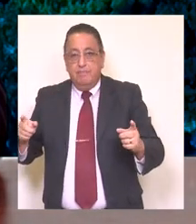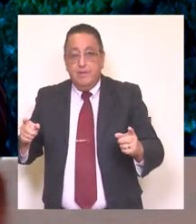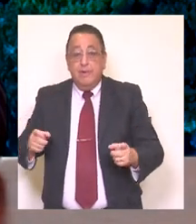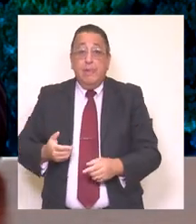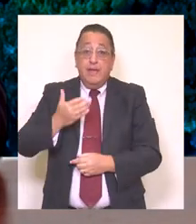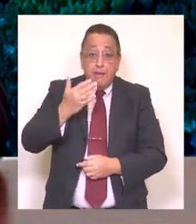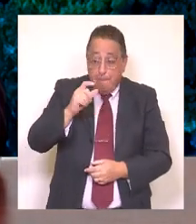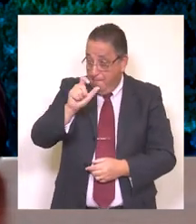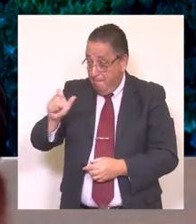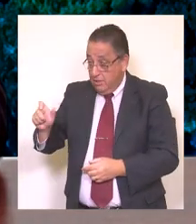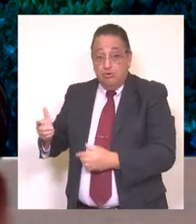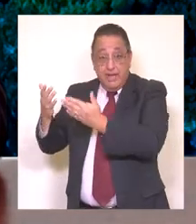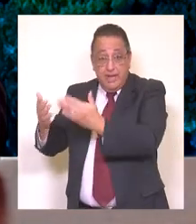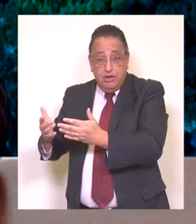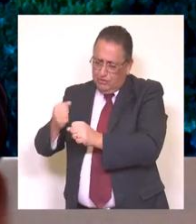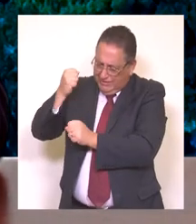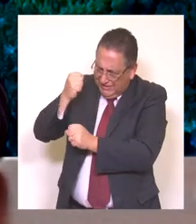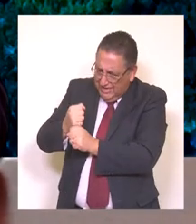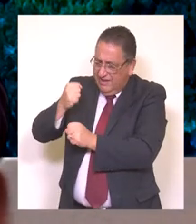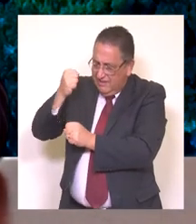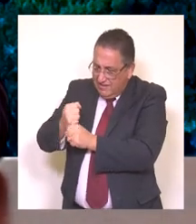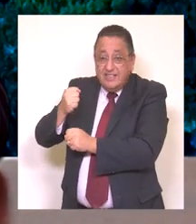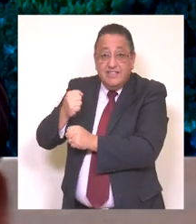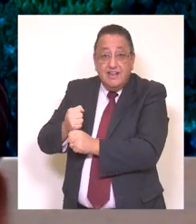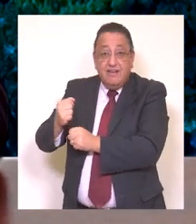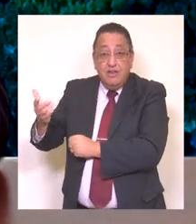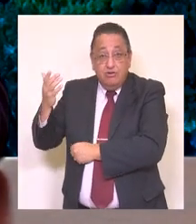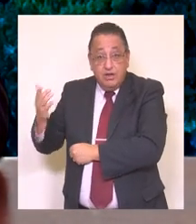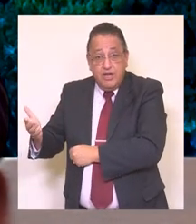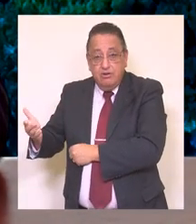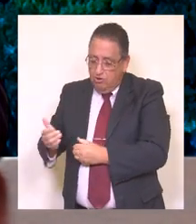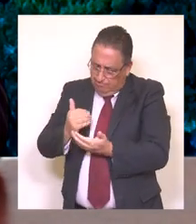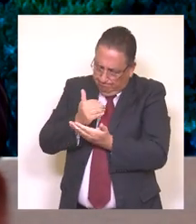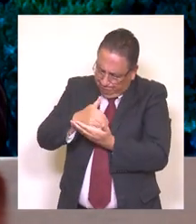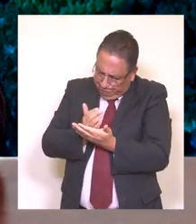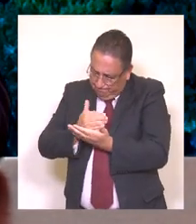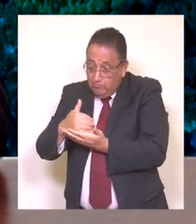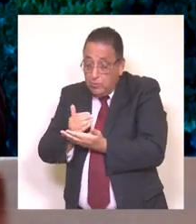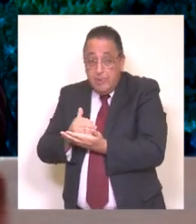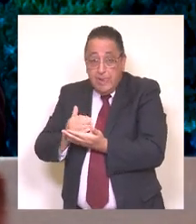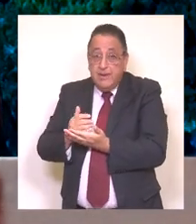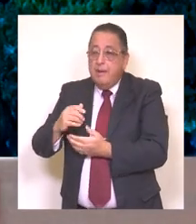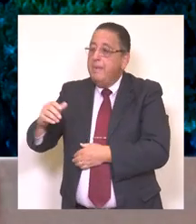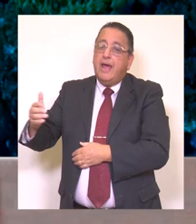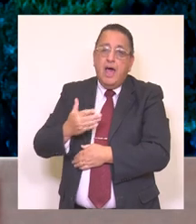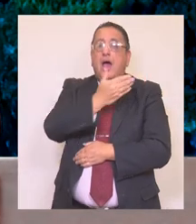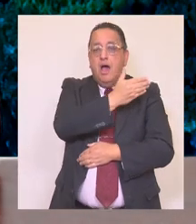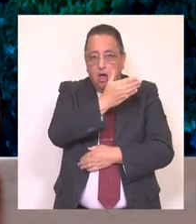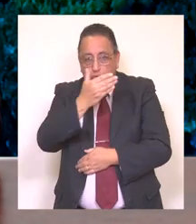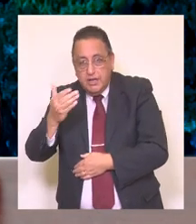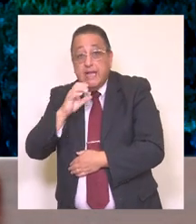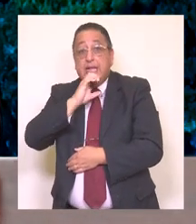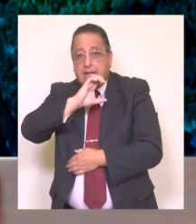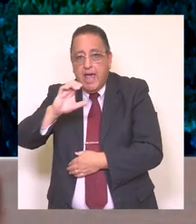y Munil-Kizadrita. ¿Qué significa esto? Que estos profesionales están abocados a trabajar gran parte de su jornada laboral en proyectos que